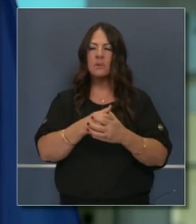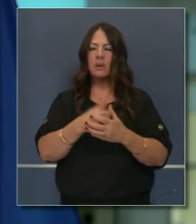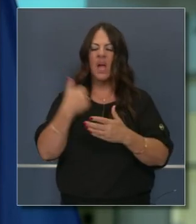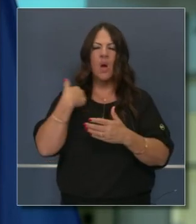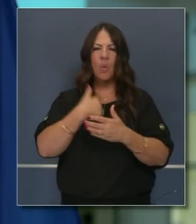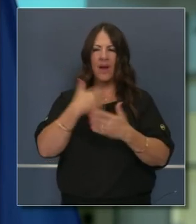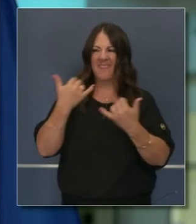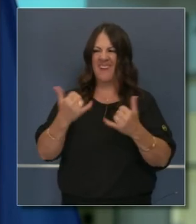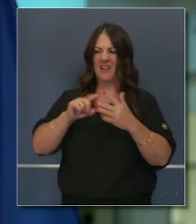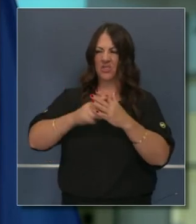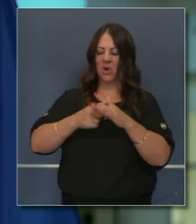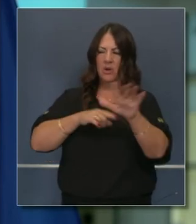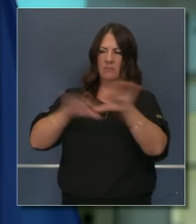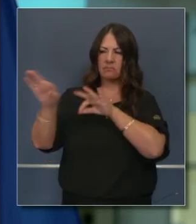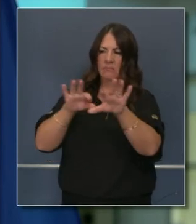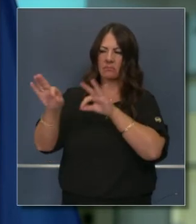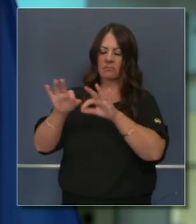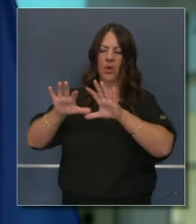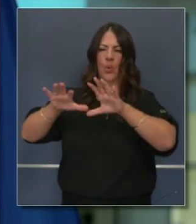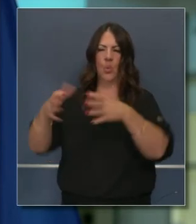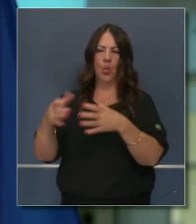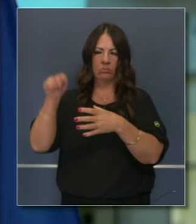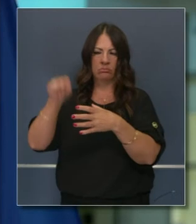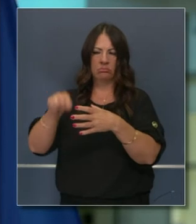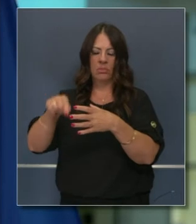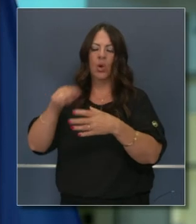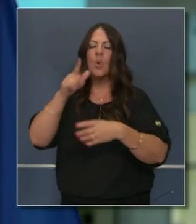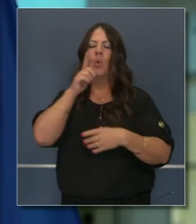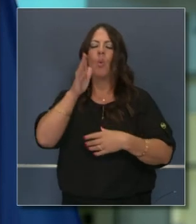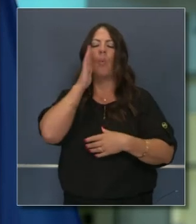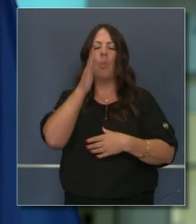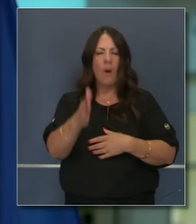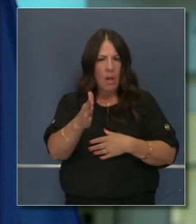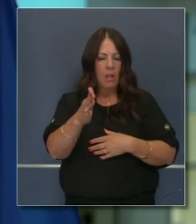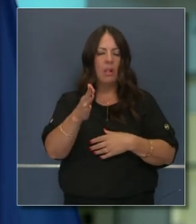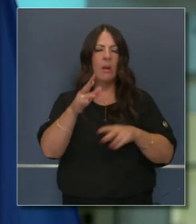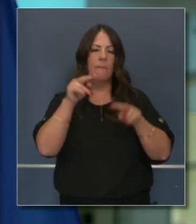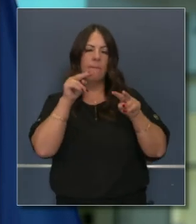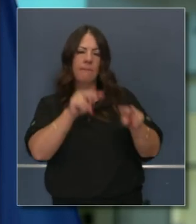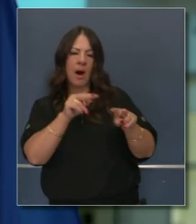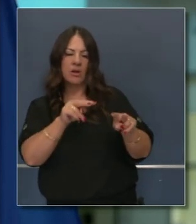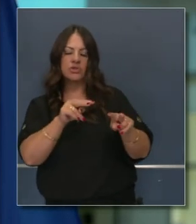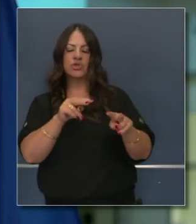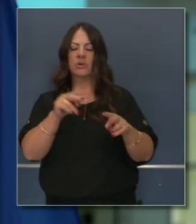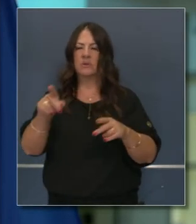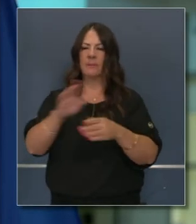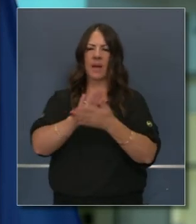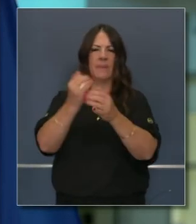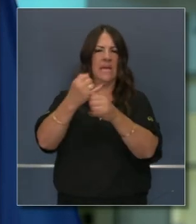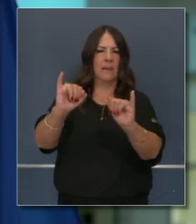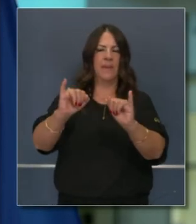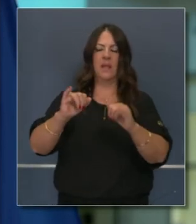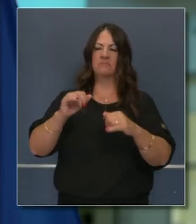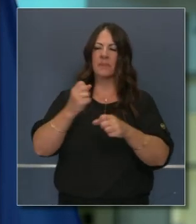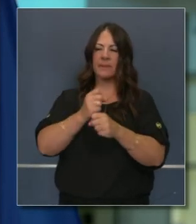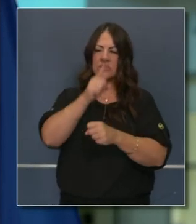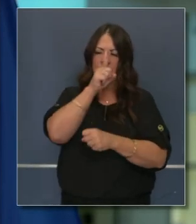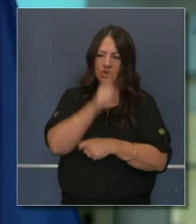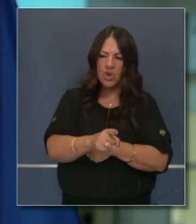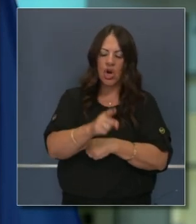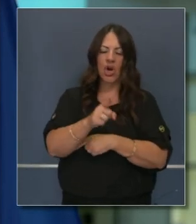Básicamente estamos preparando un grupo de individuos que pueden hacer una referencia cruzada